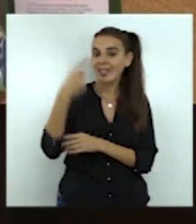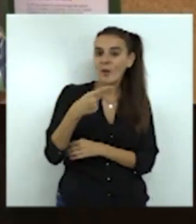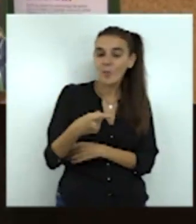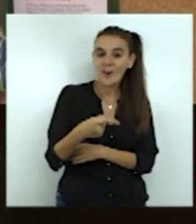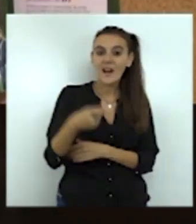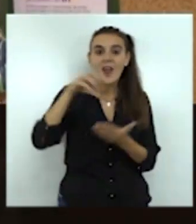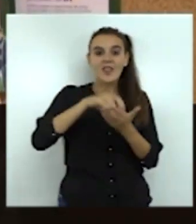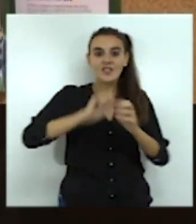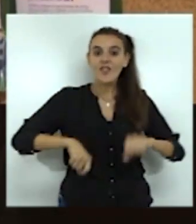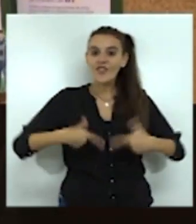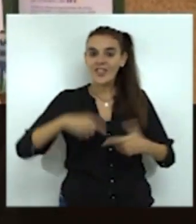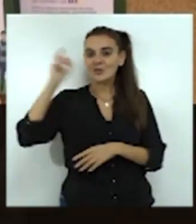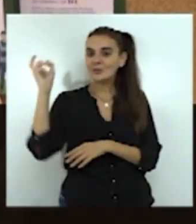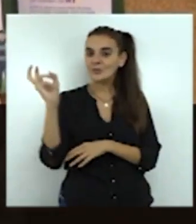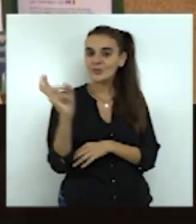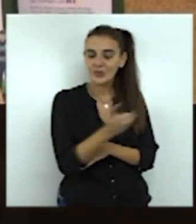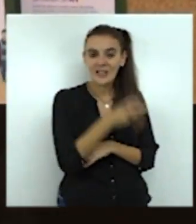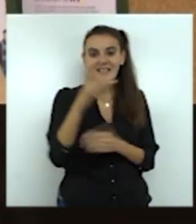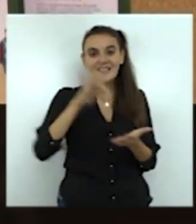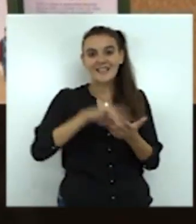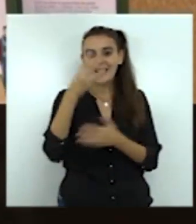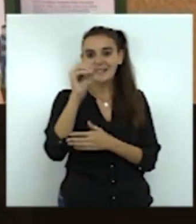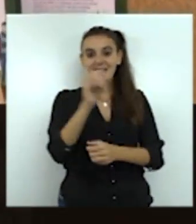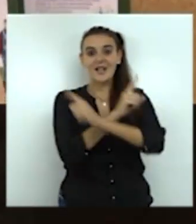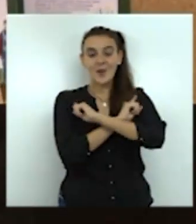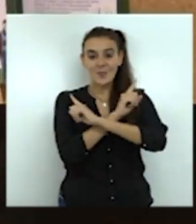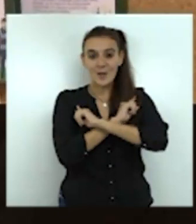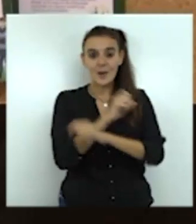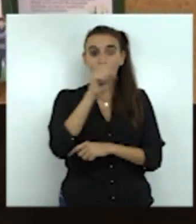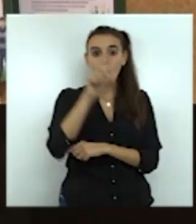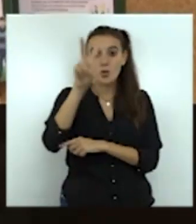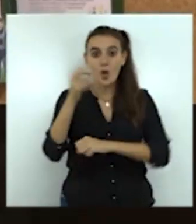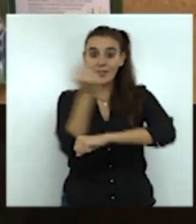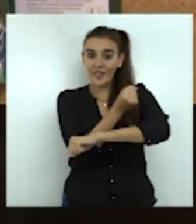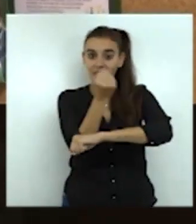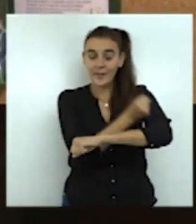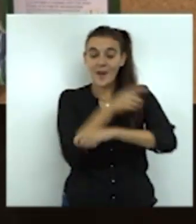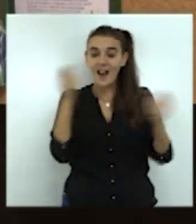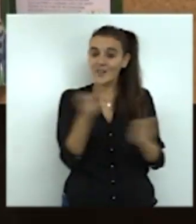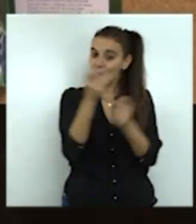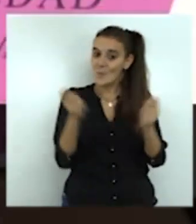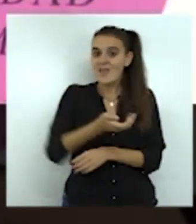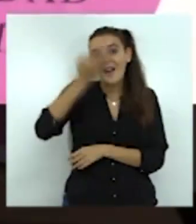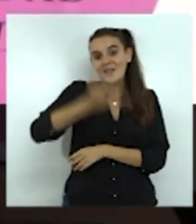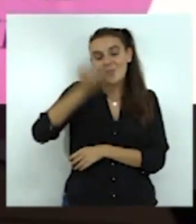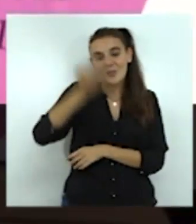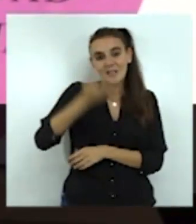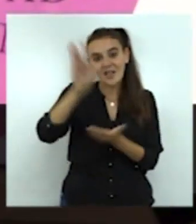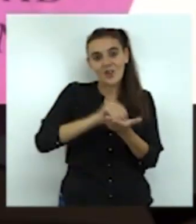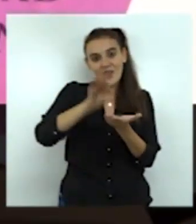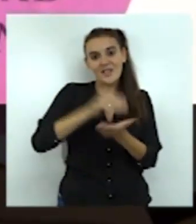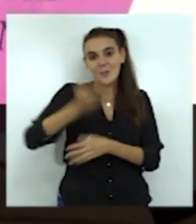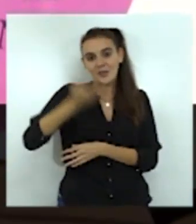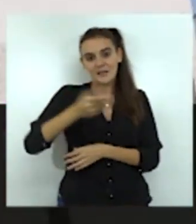y así hasta llegar al día 30 de noviembre, 1 y 2 de diciembre, que es la campaña ya en sí, que es la gran recogida. La Comisión de